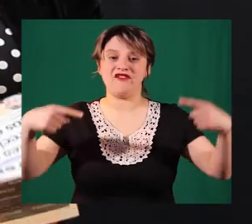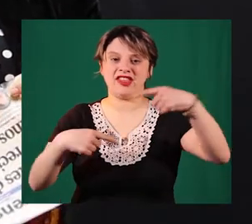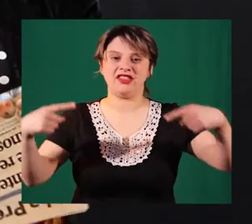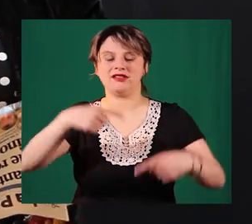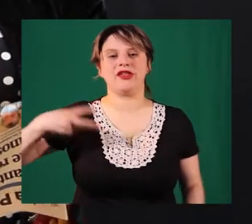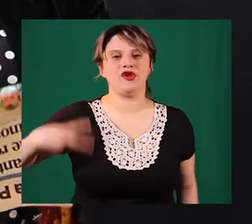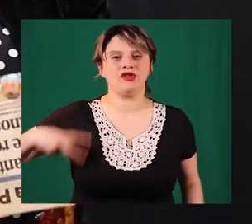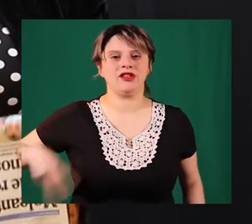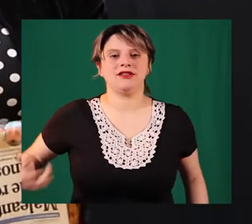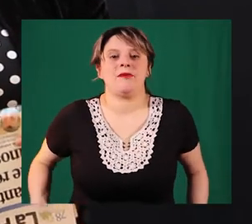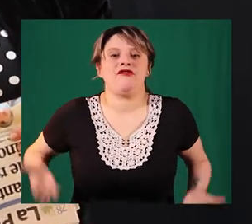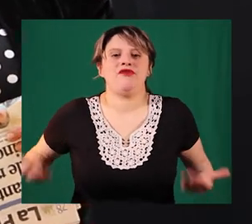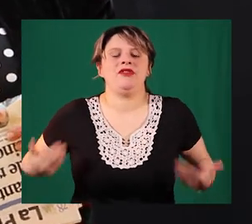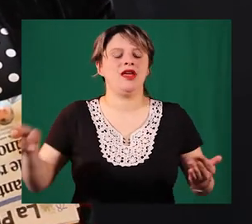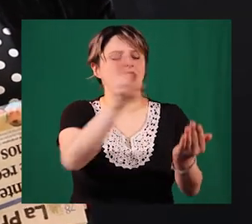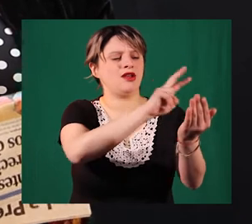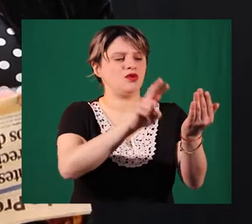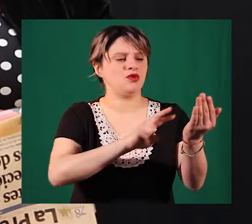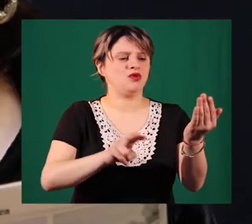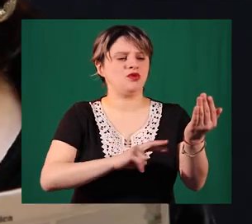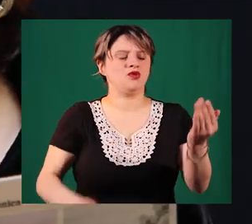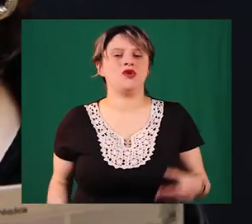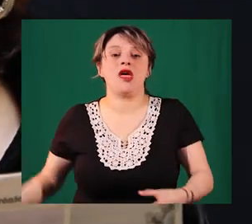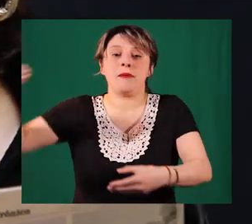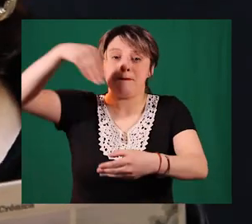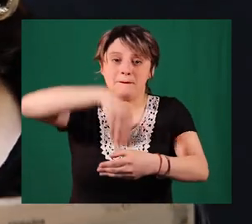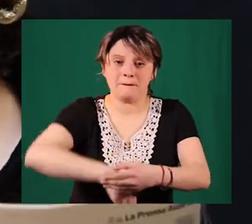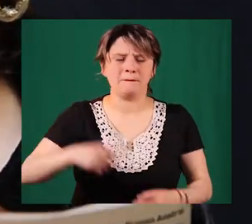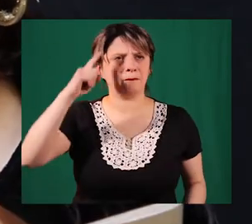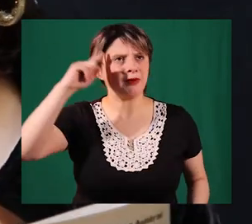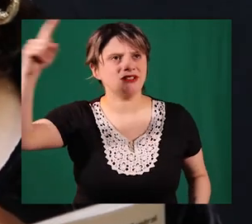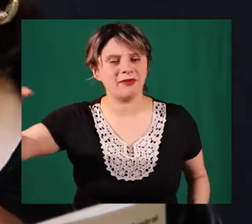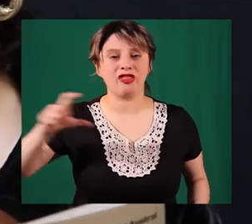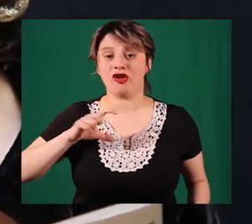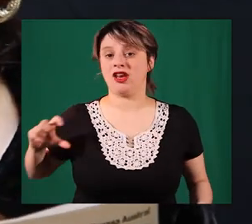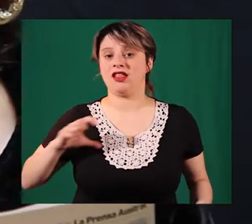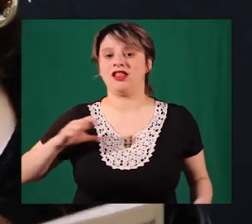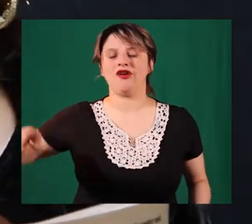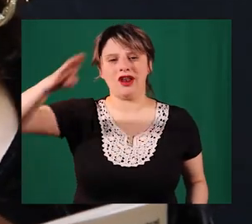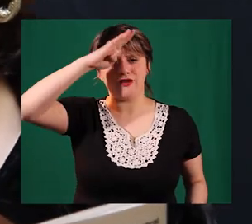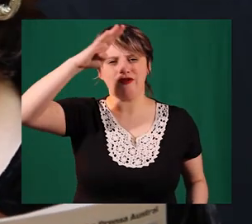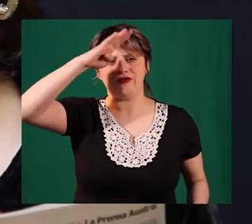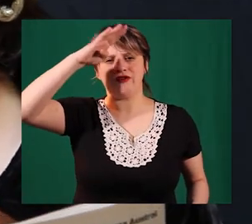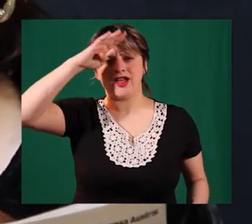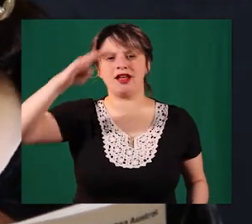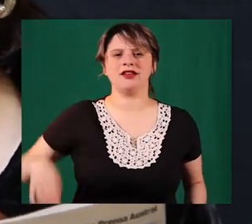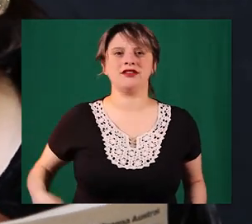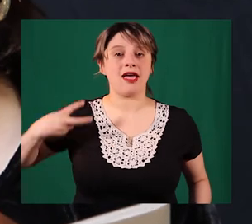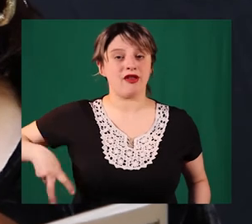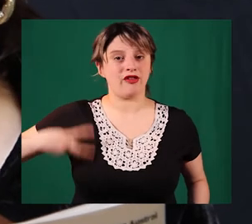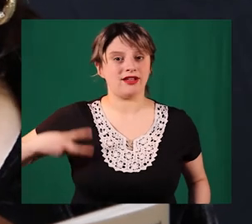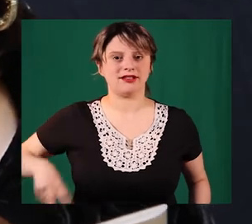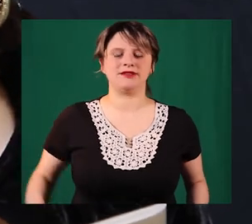Análisis y debates de noticias para fomentar la lectura activa y así incrementar el pensamiento crítico, la seguridad en sí mismo y la curiosidad por